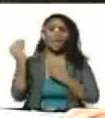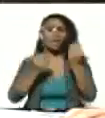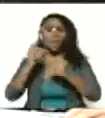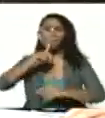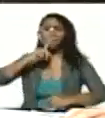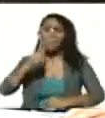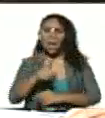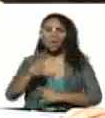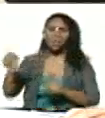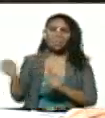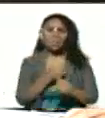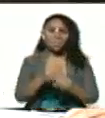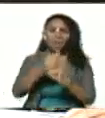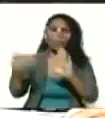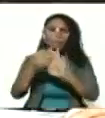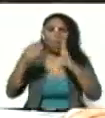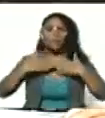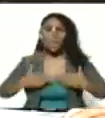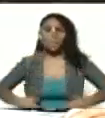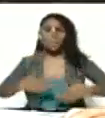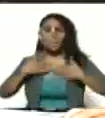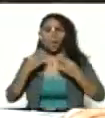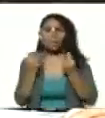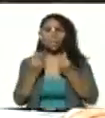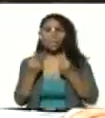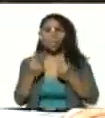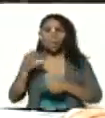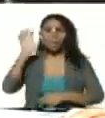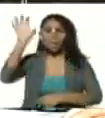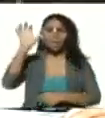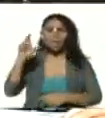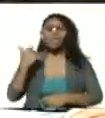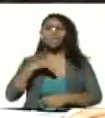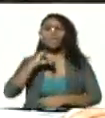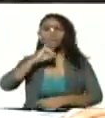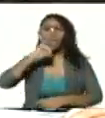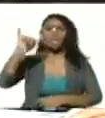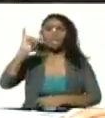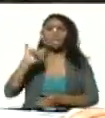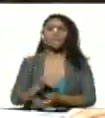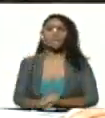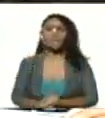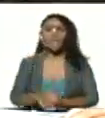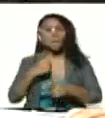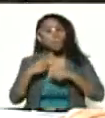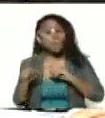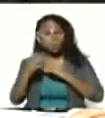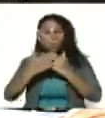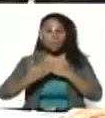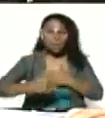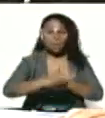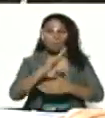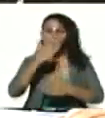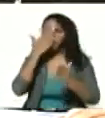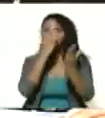tortura contra el cuerpo económico de la patria lo denunciaremos pero le salimos al frente